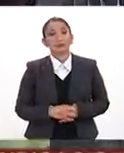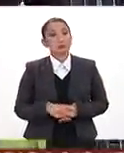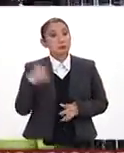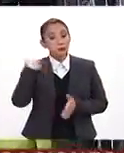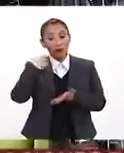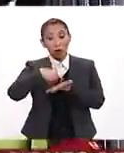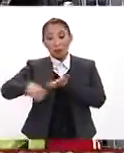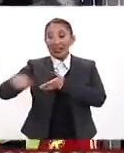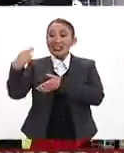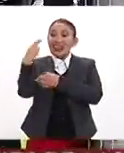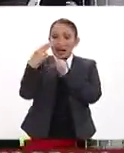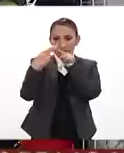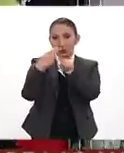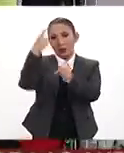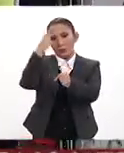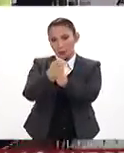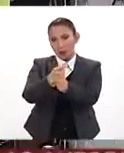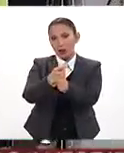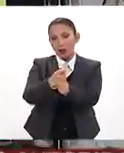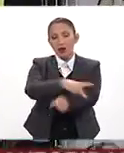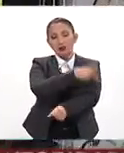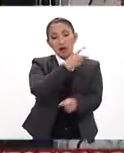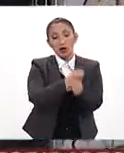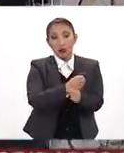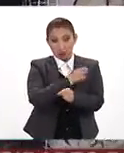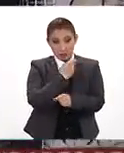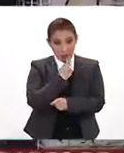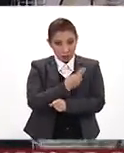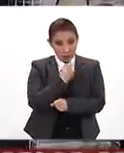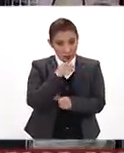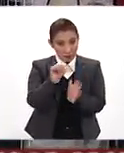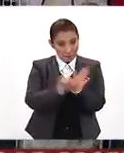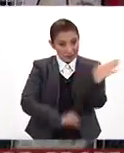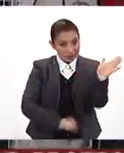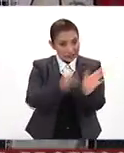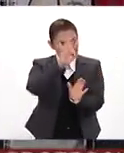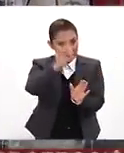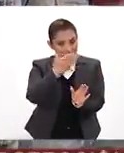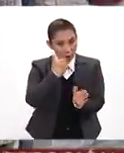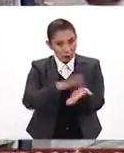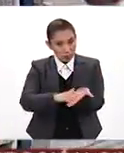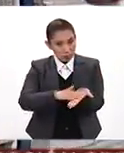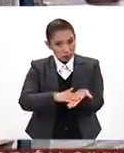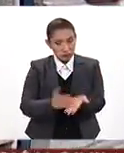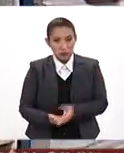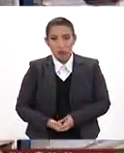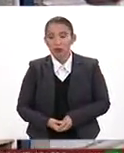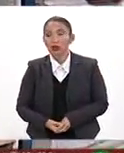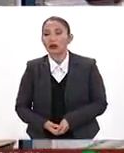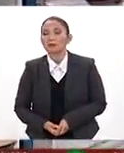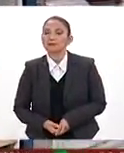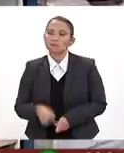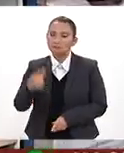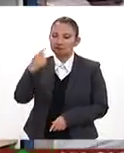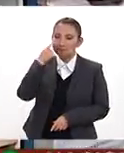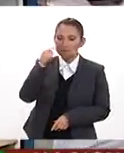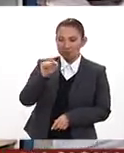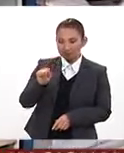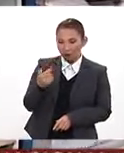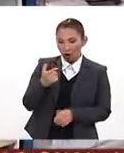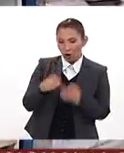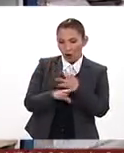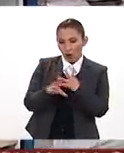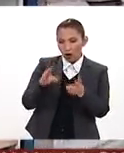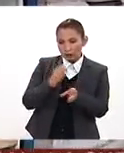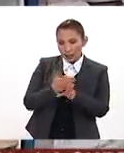comprar lo que uno necesita sería el primer paso. Y lo segundo, ¿sirven los meses sin intereses, Jorge? Mira, si son cosas que